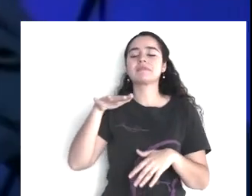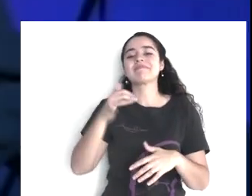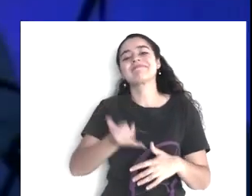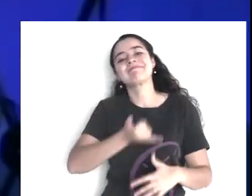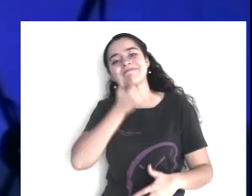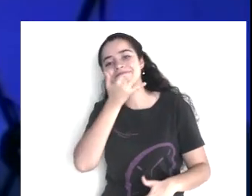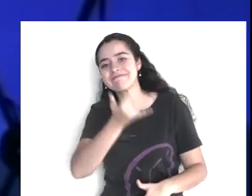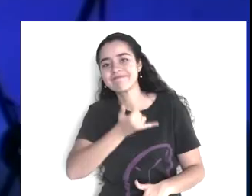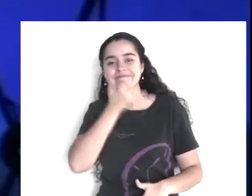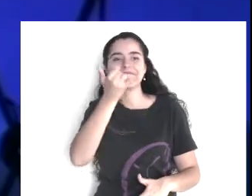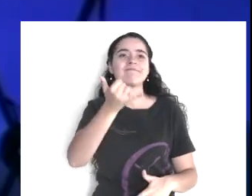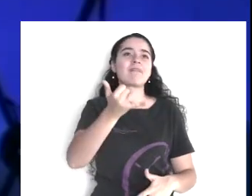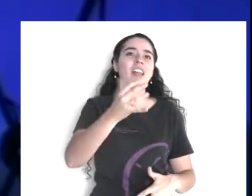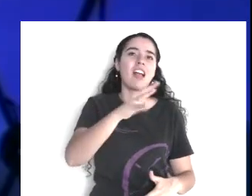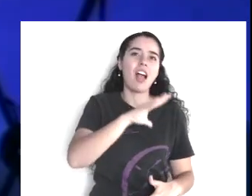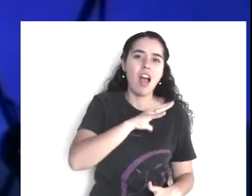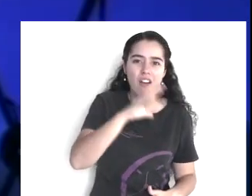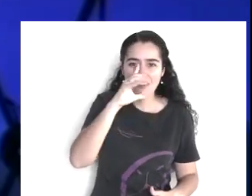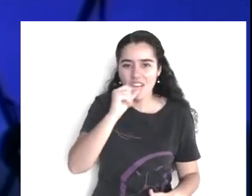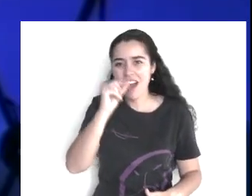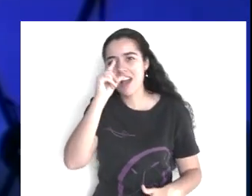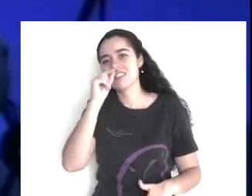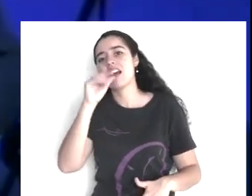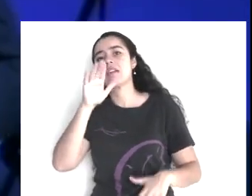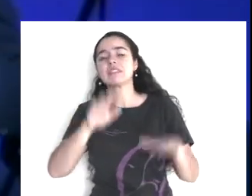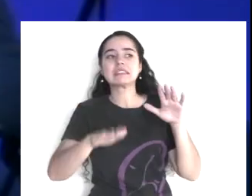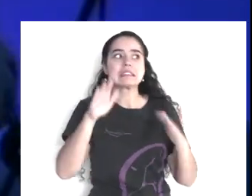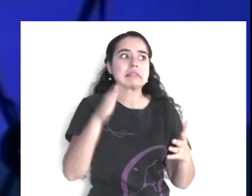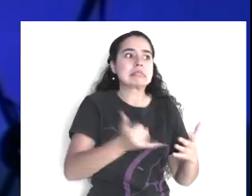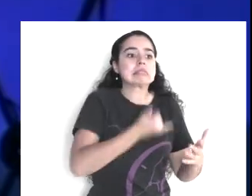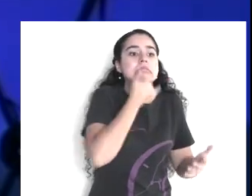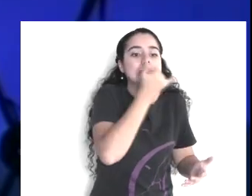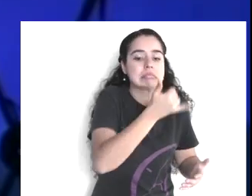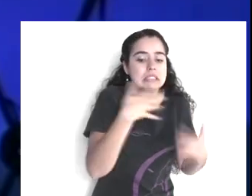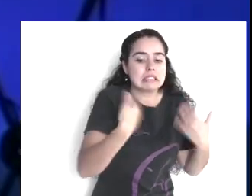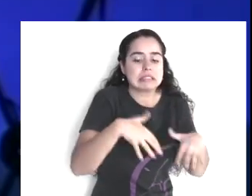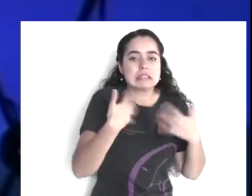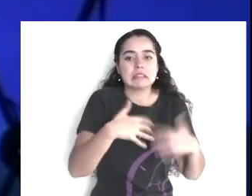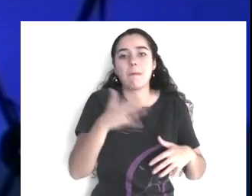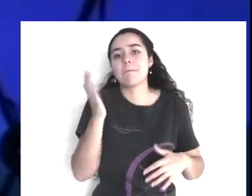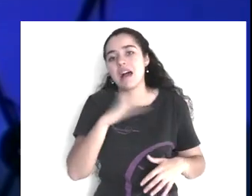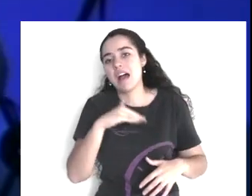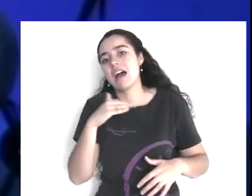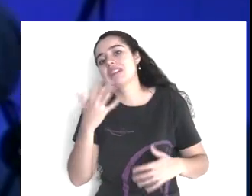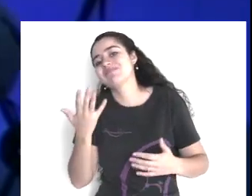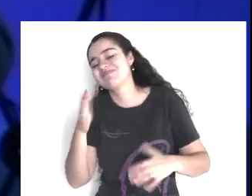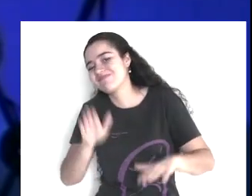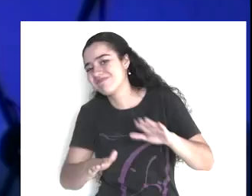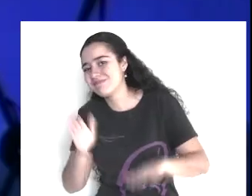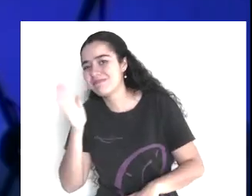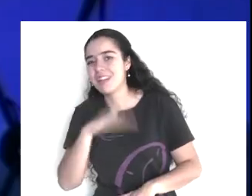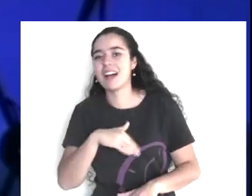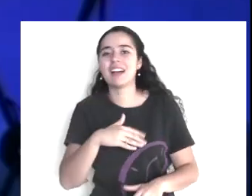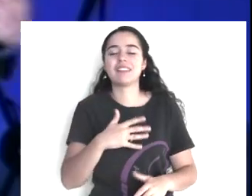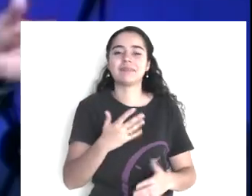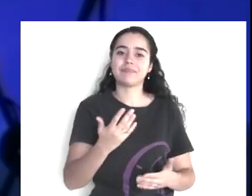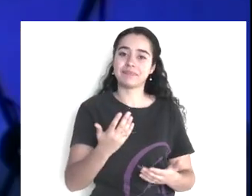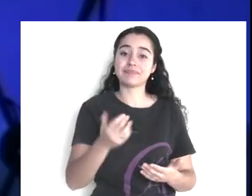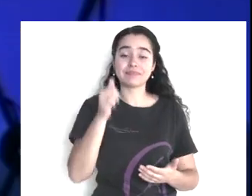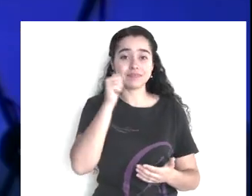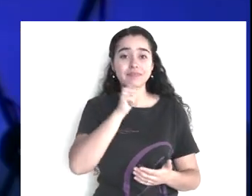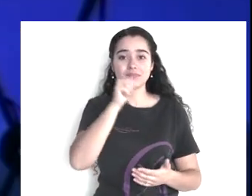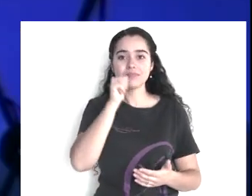conducimos de maneras equivocadas. La naturaleza humana siempre tiene tendencias hacia lo